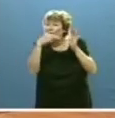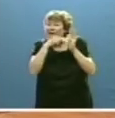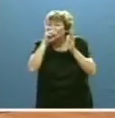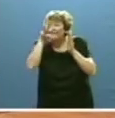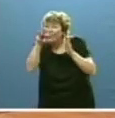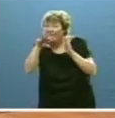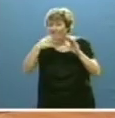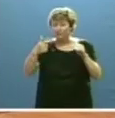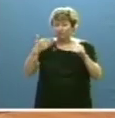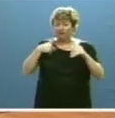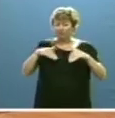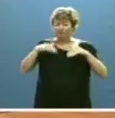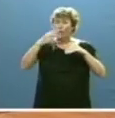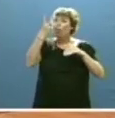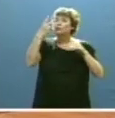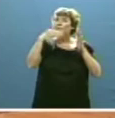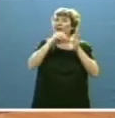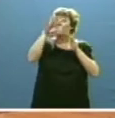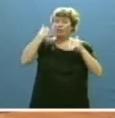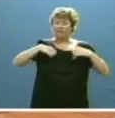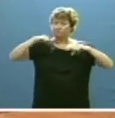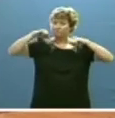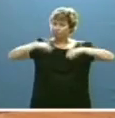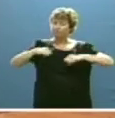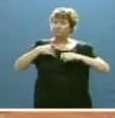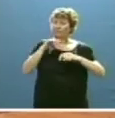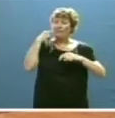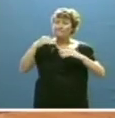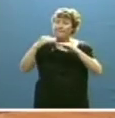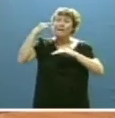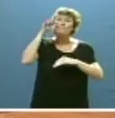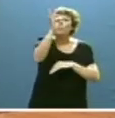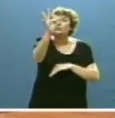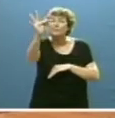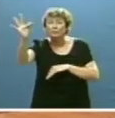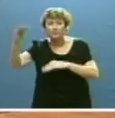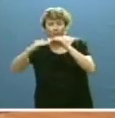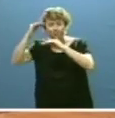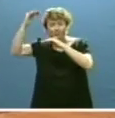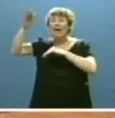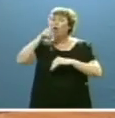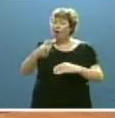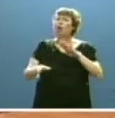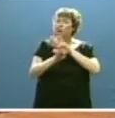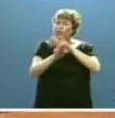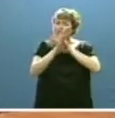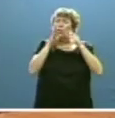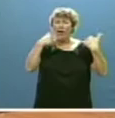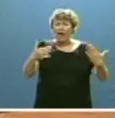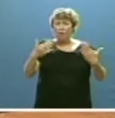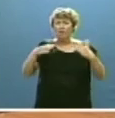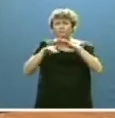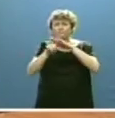que se afianzó después en 2014 ya con cifras positivas de crecimiento y que continúa con firmeza en la actualidad